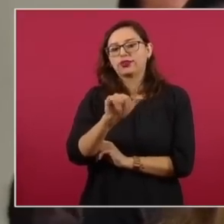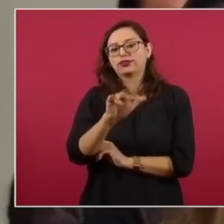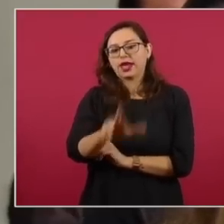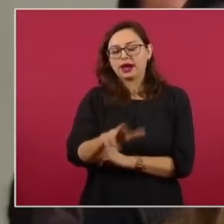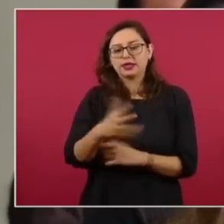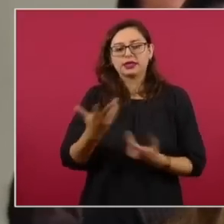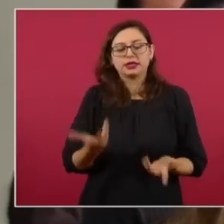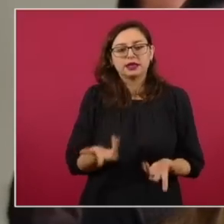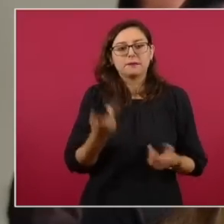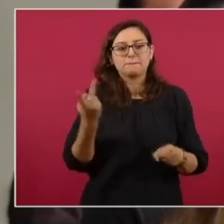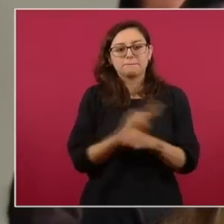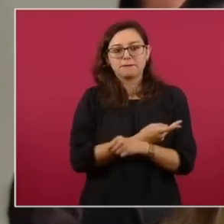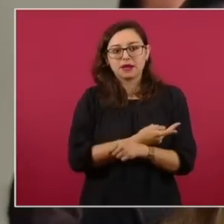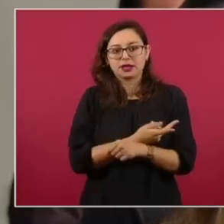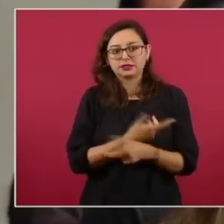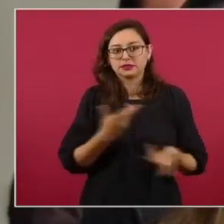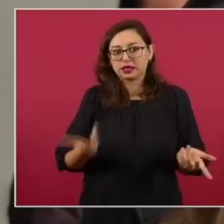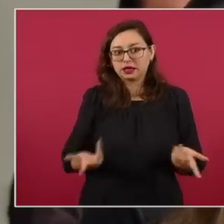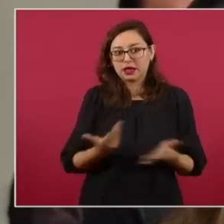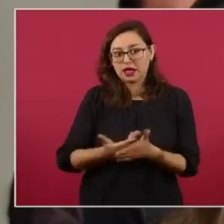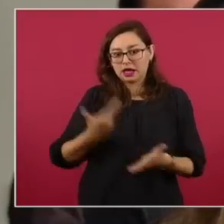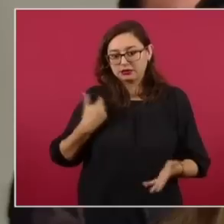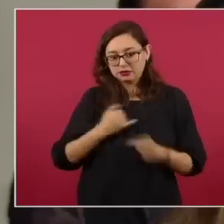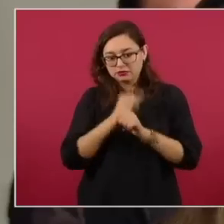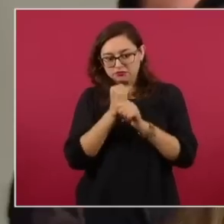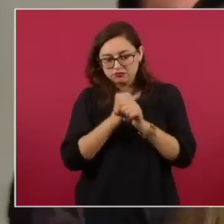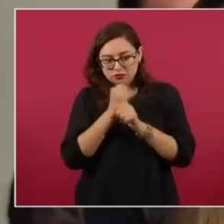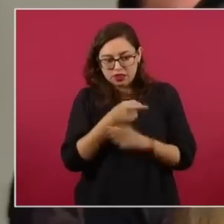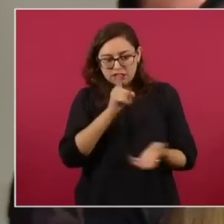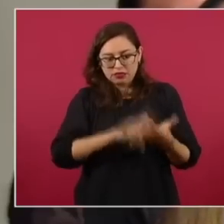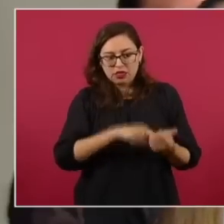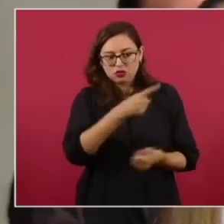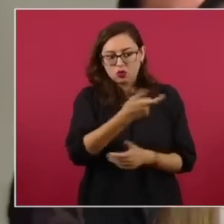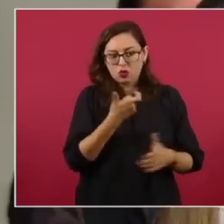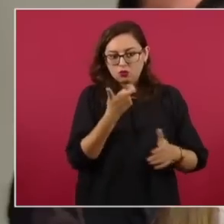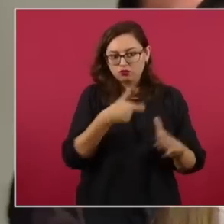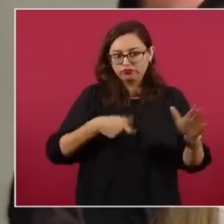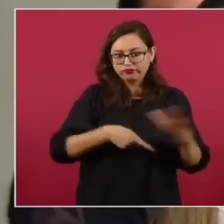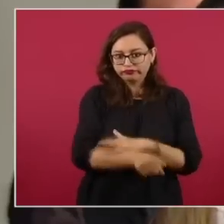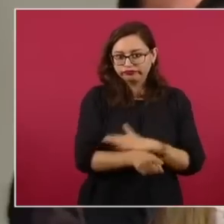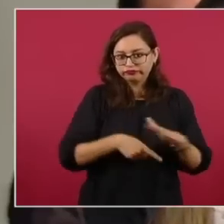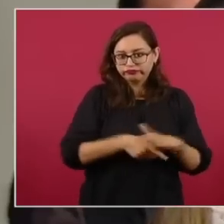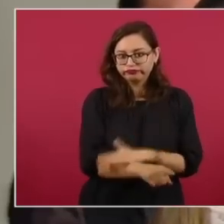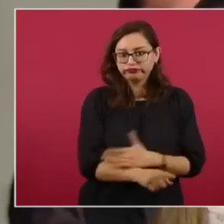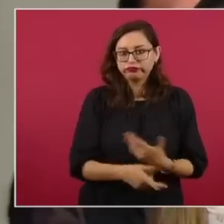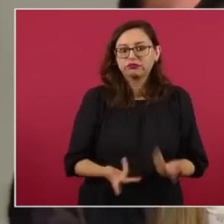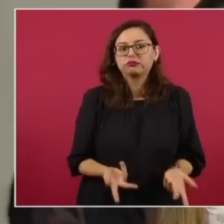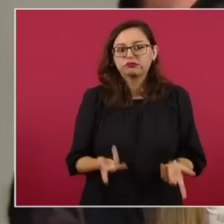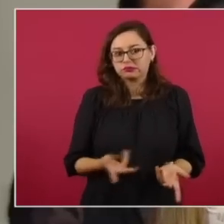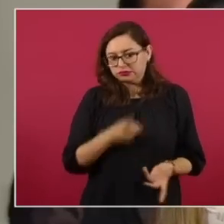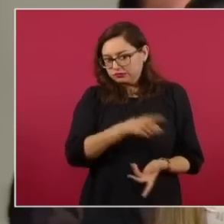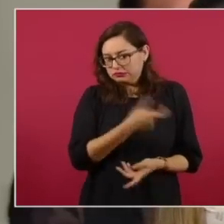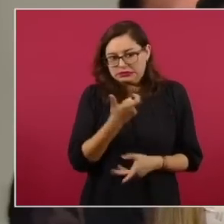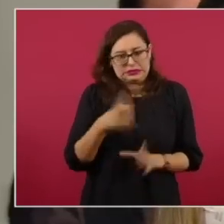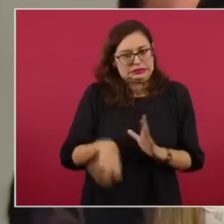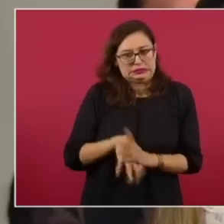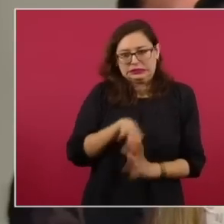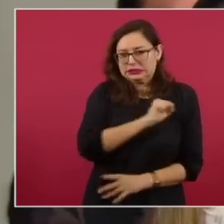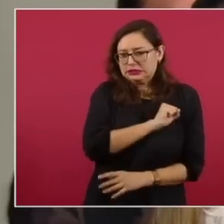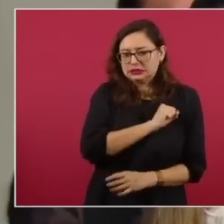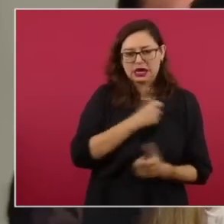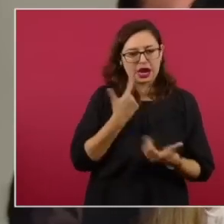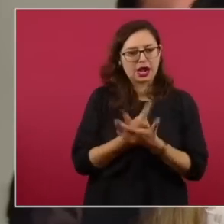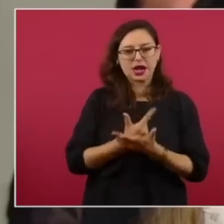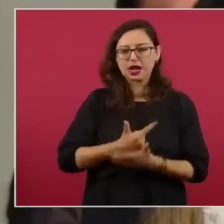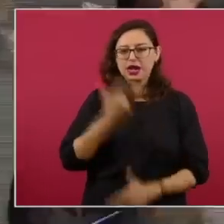presidente, investigaron a profundidad la llamada partida secreta que en su momento representó pues un hoyo financiero a